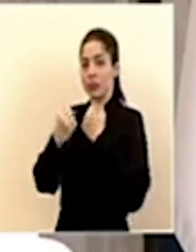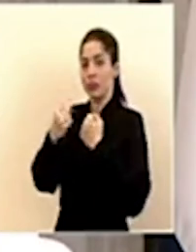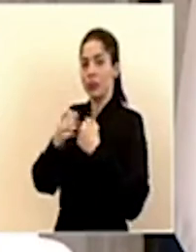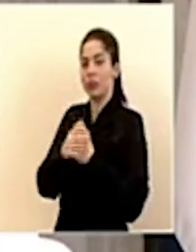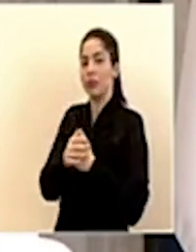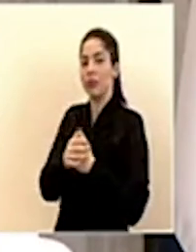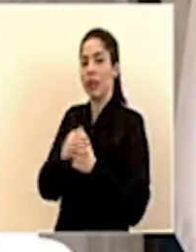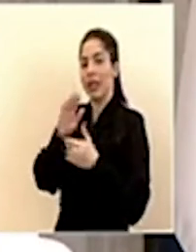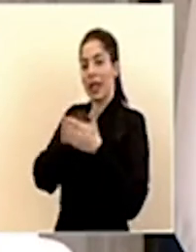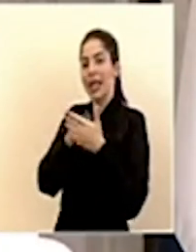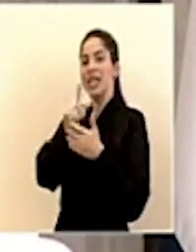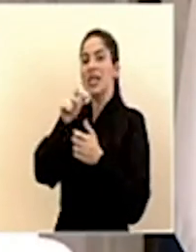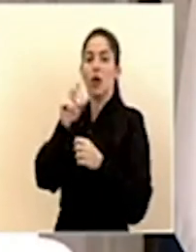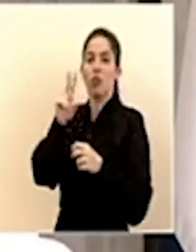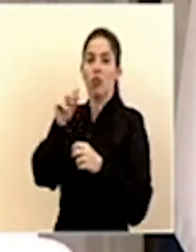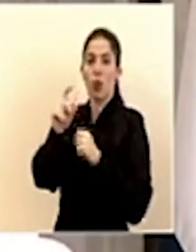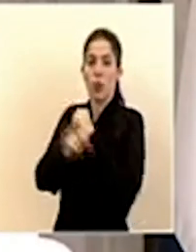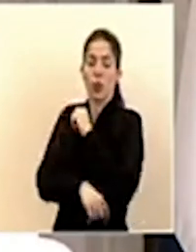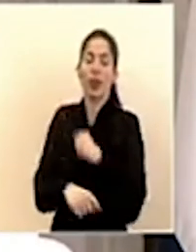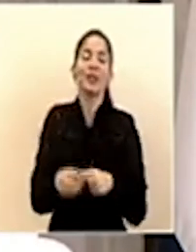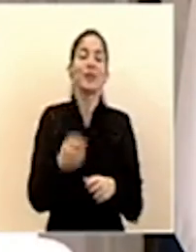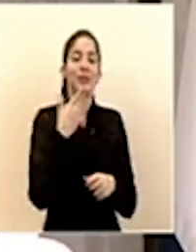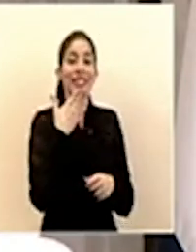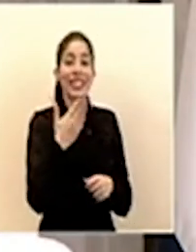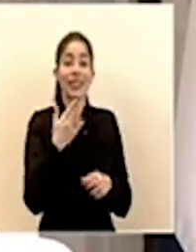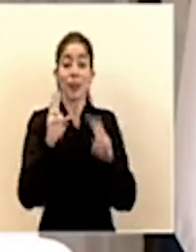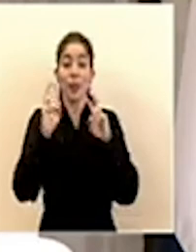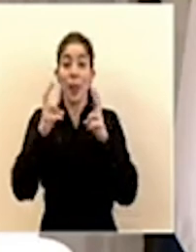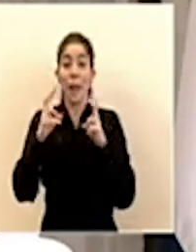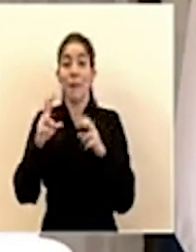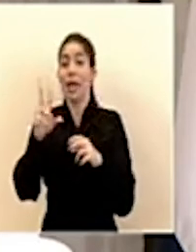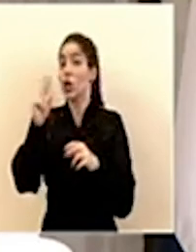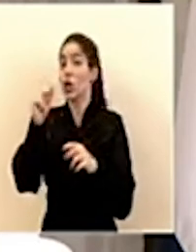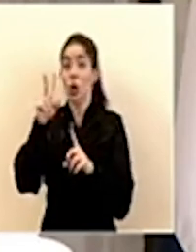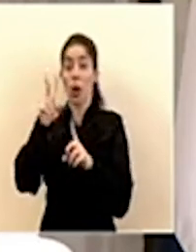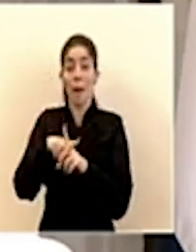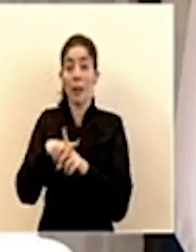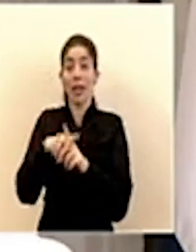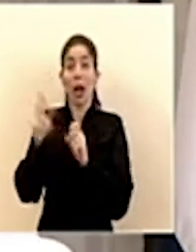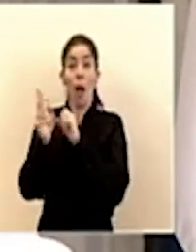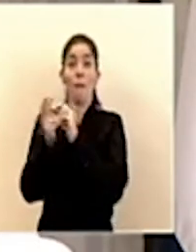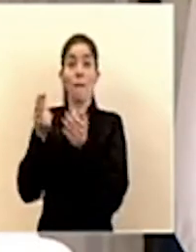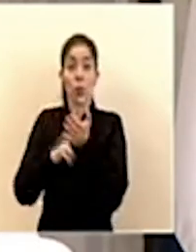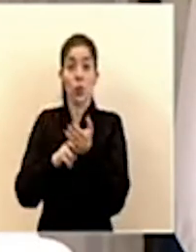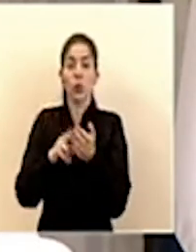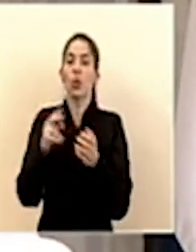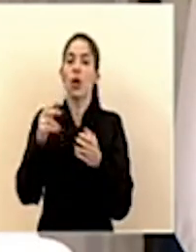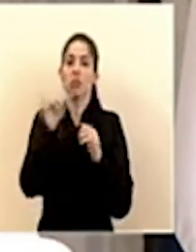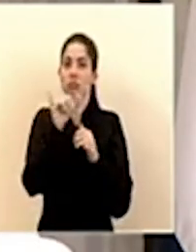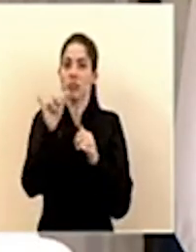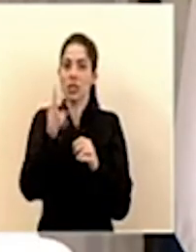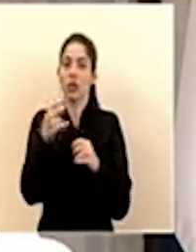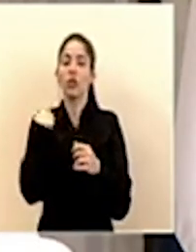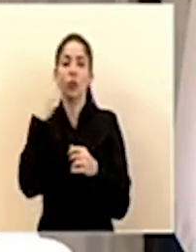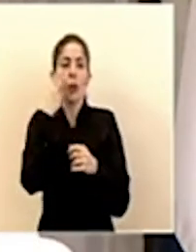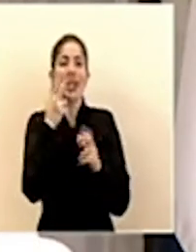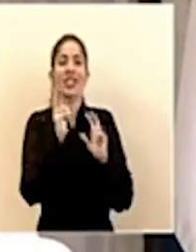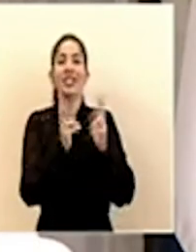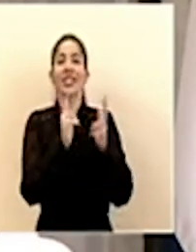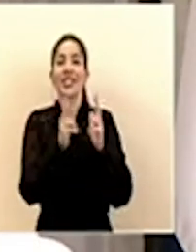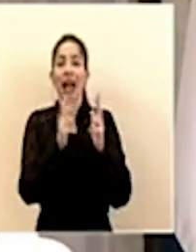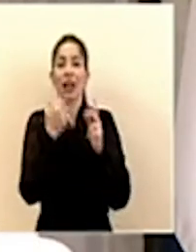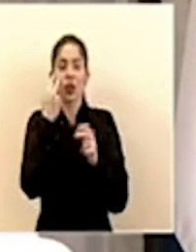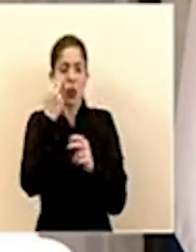en las excepciones perdón muchas gracias si en el tema de las excepciones se mantiene exactamente igual ahí vi ahorita en algunos de los de los chats de la